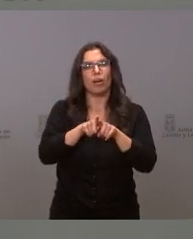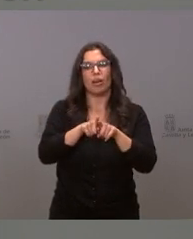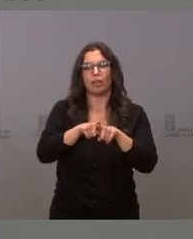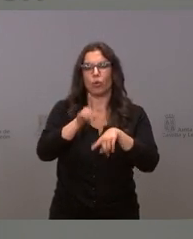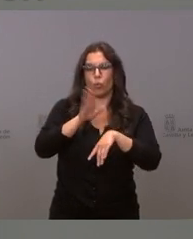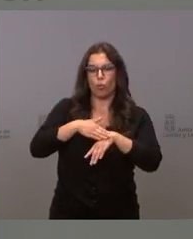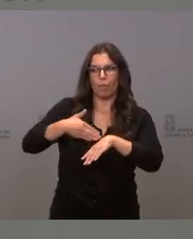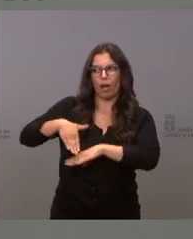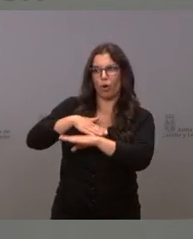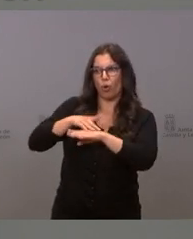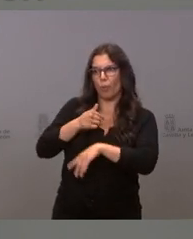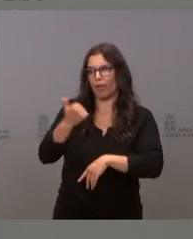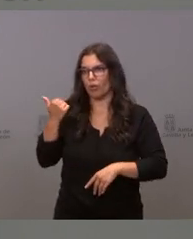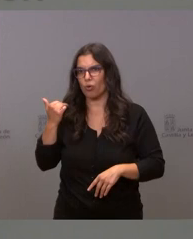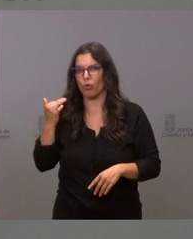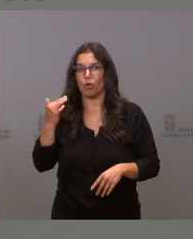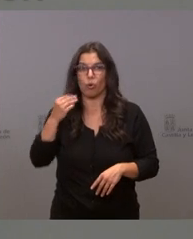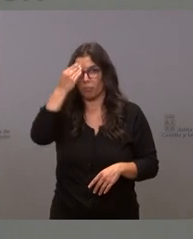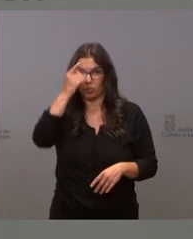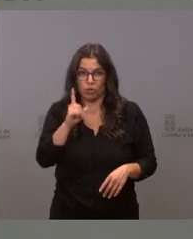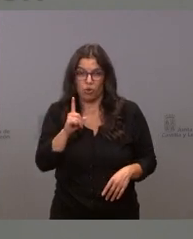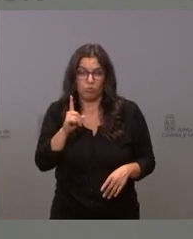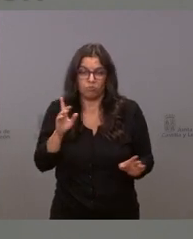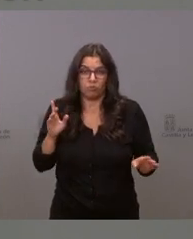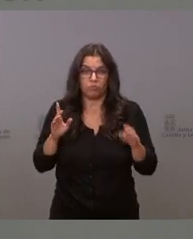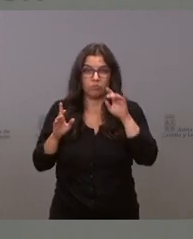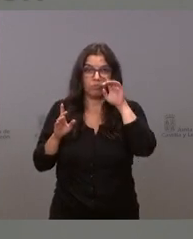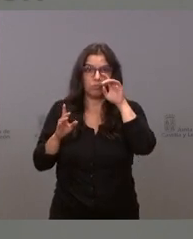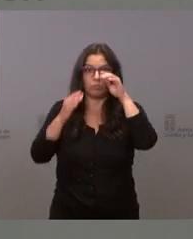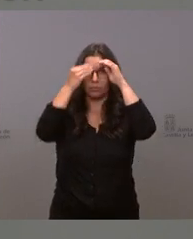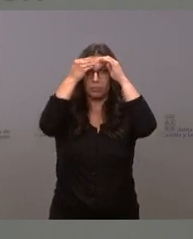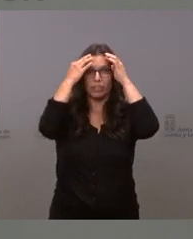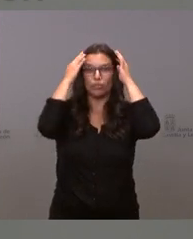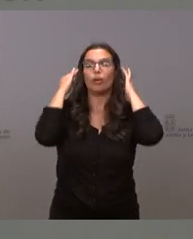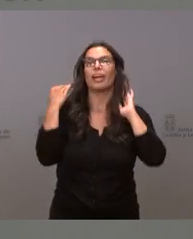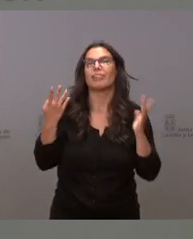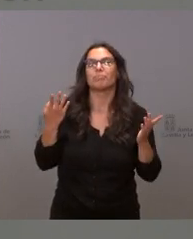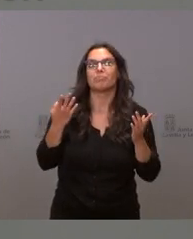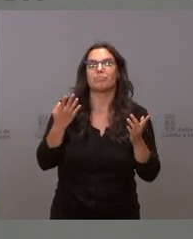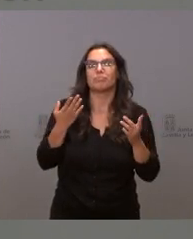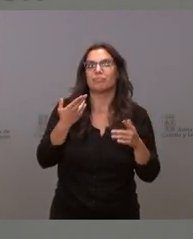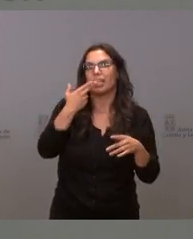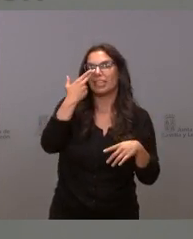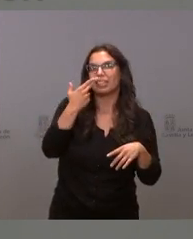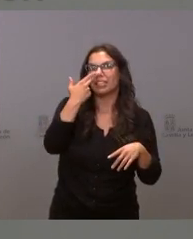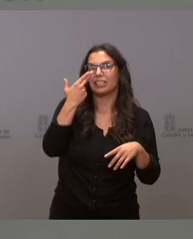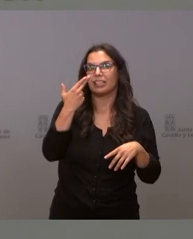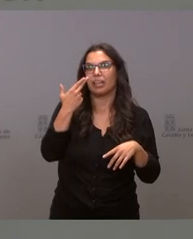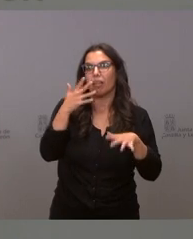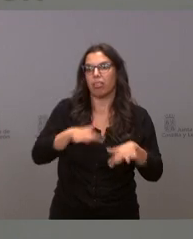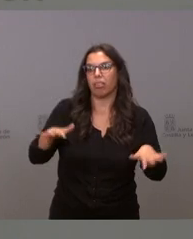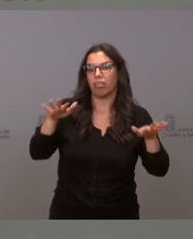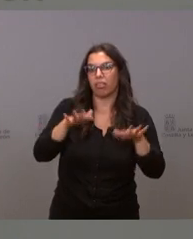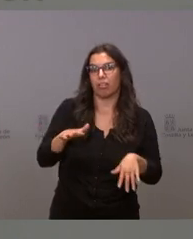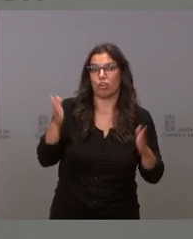del gobierno si es porque no lo creo creo que nadie tiene interés político en enriquecer la campaña de